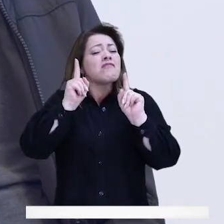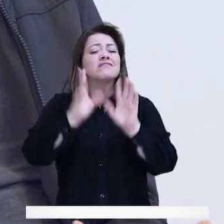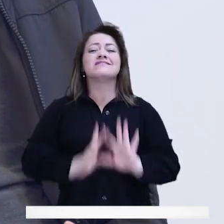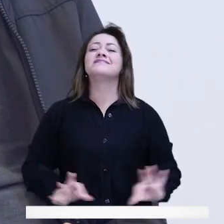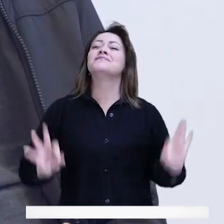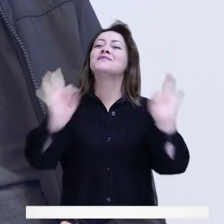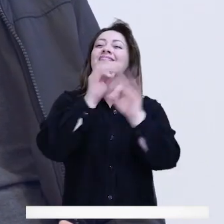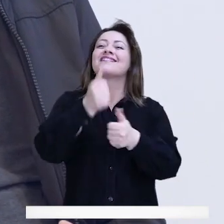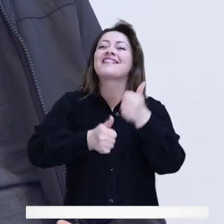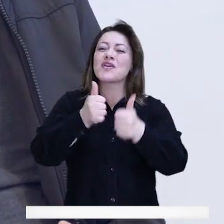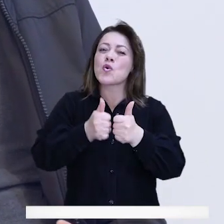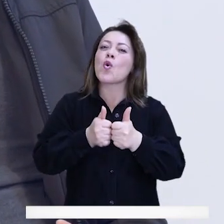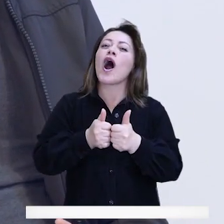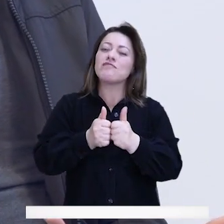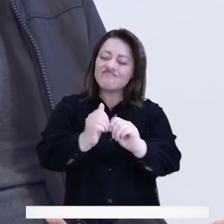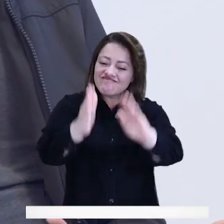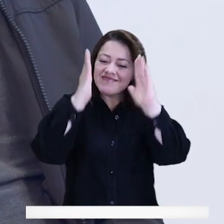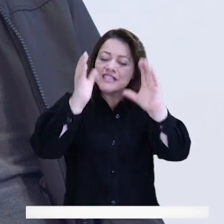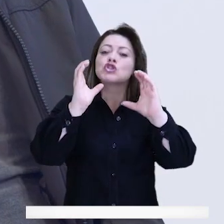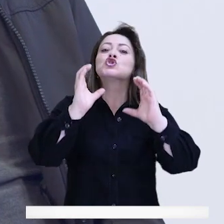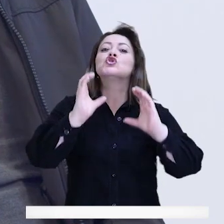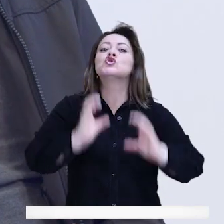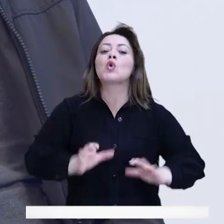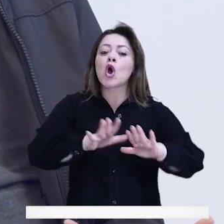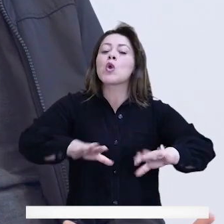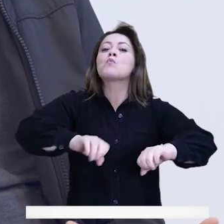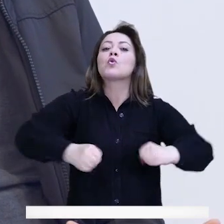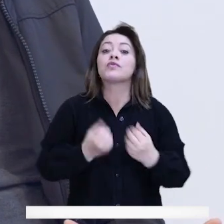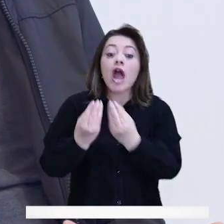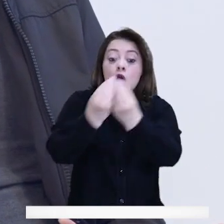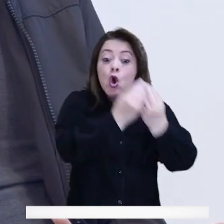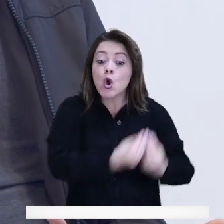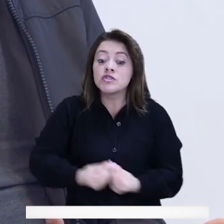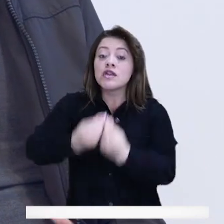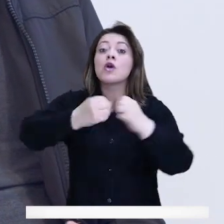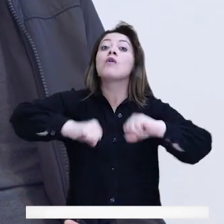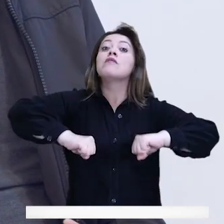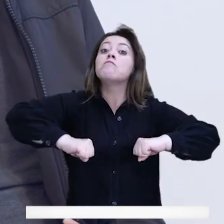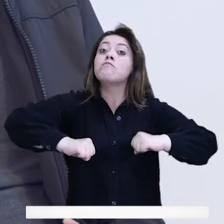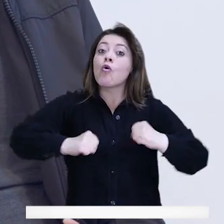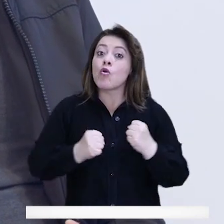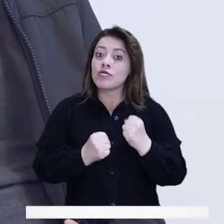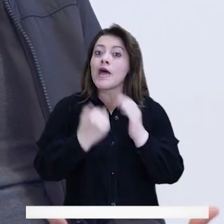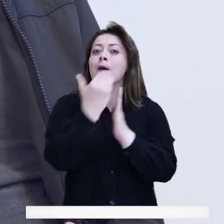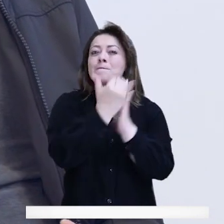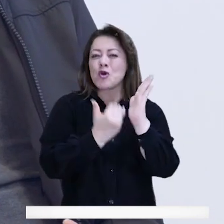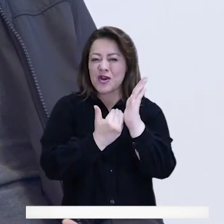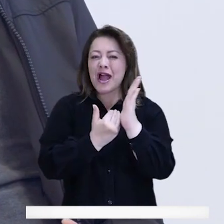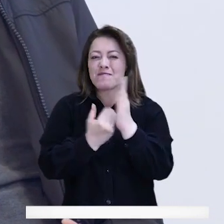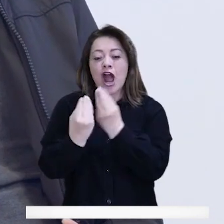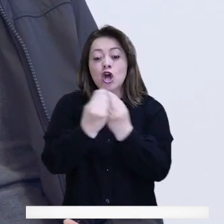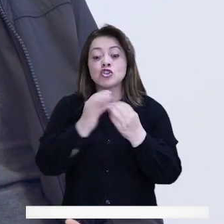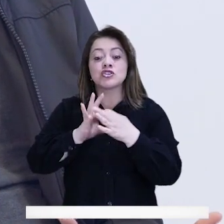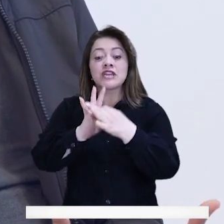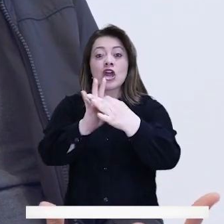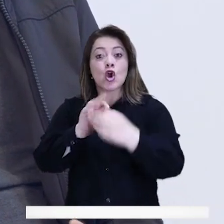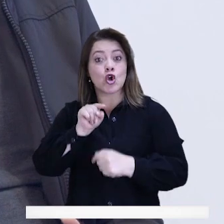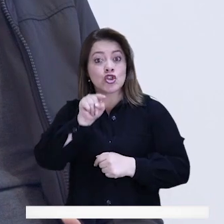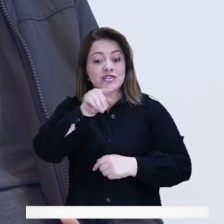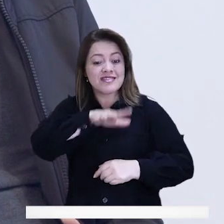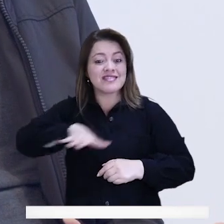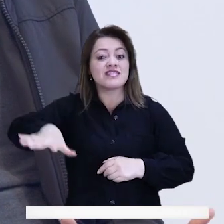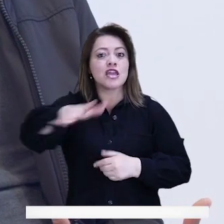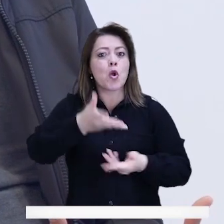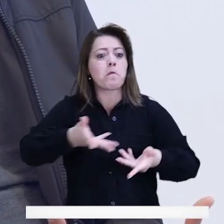diferencias, pero lo más importante es que estemos cerca de la ciudadanía, que sepan que el consejo de Bogotá en un programa como este está